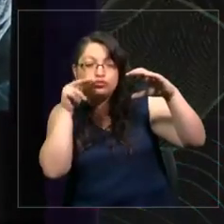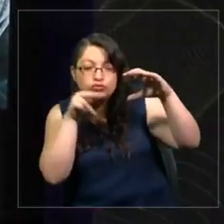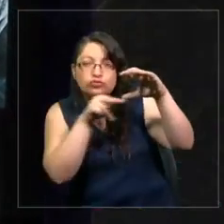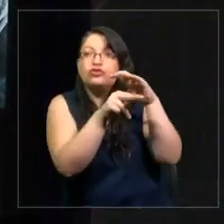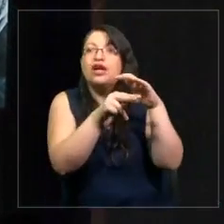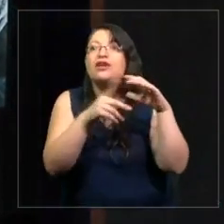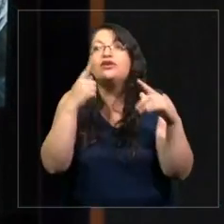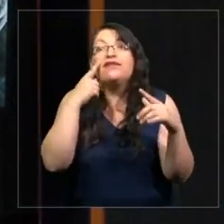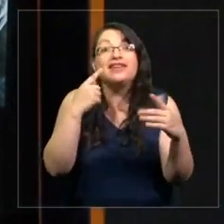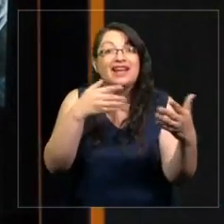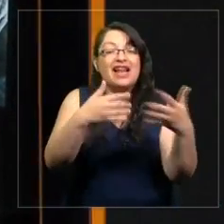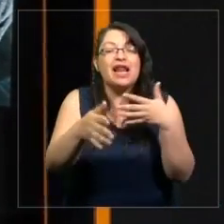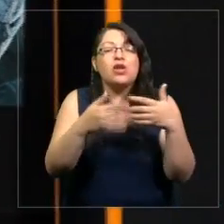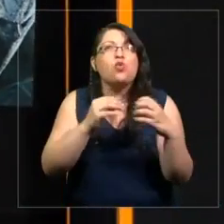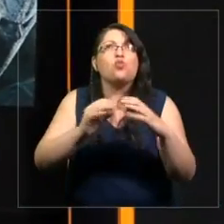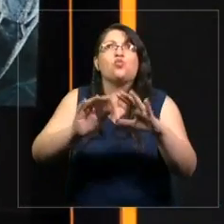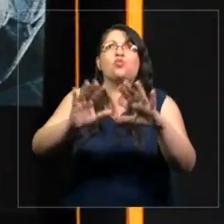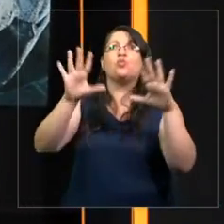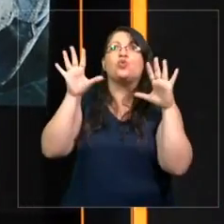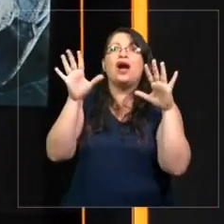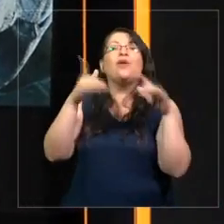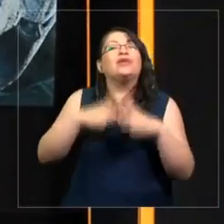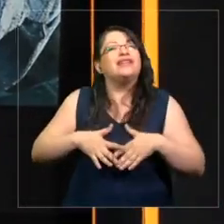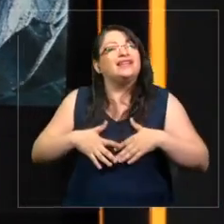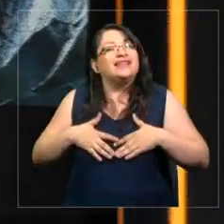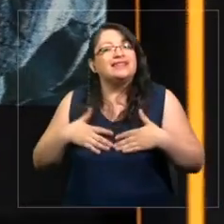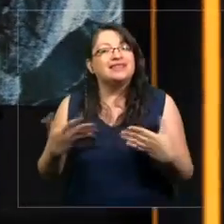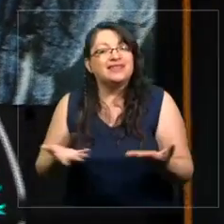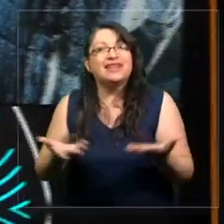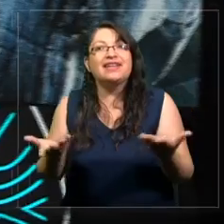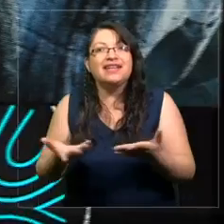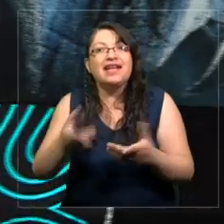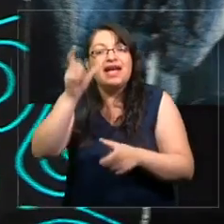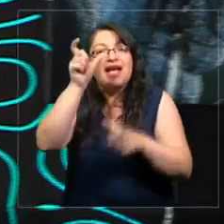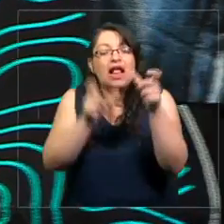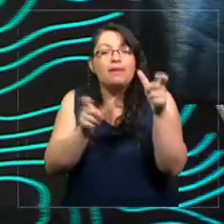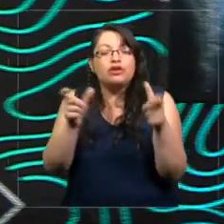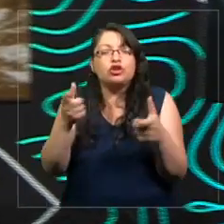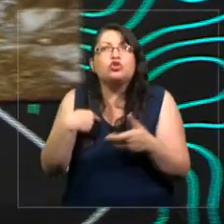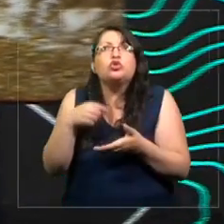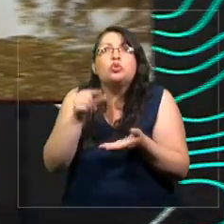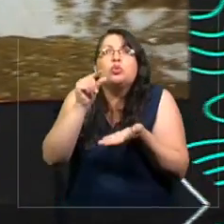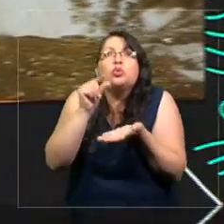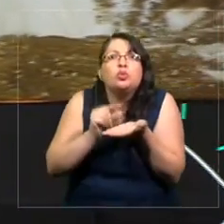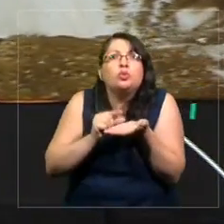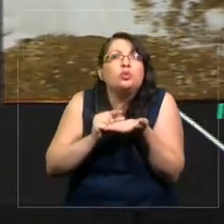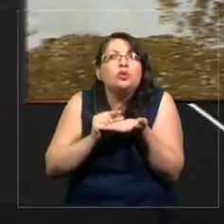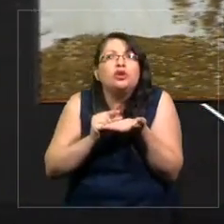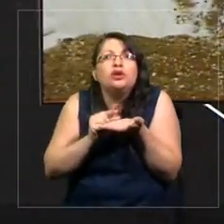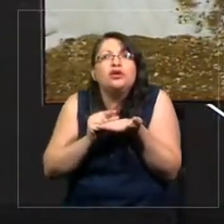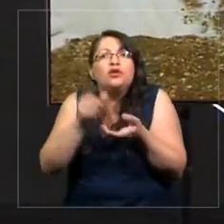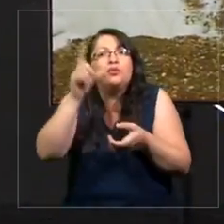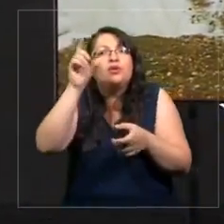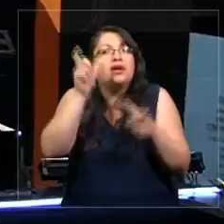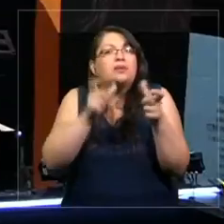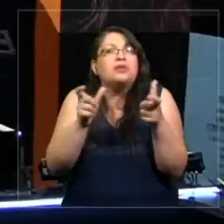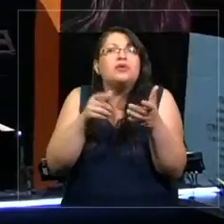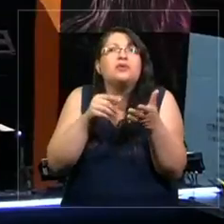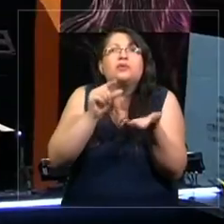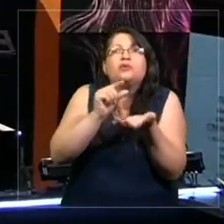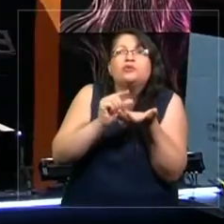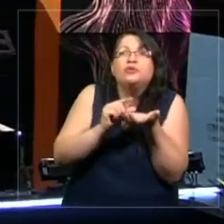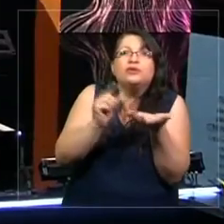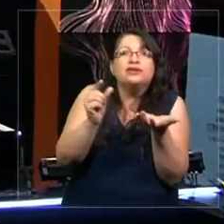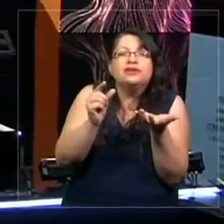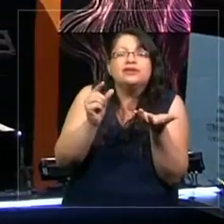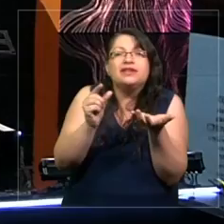naturaleza es muy imponente, siente rápidamente que el ser humano es algo pequeño, ¿cierto? Que el ser humano se hecho pequeño ahí. Y hay